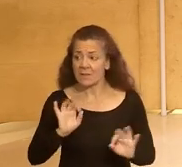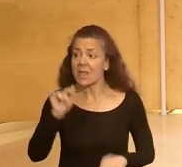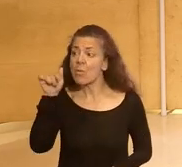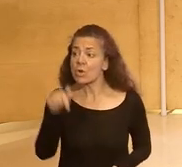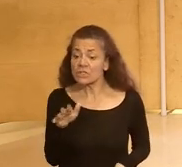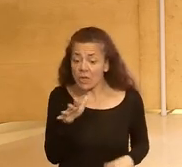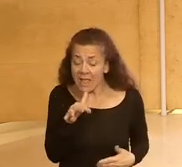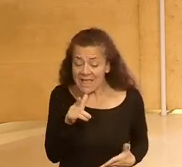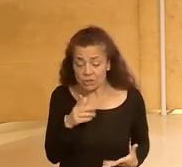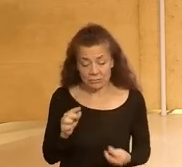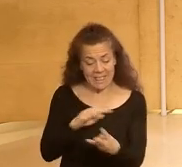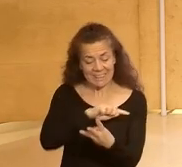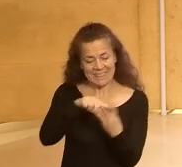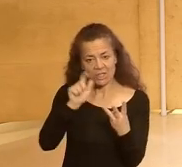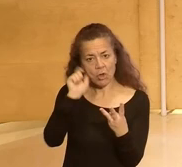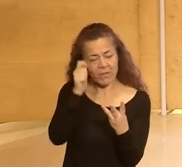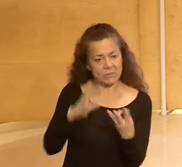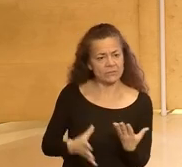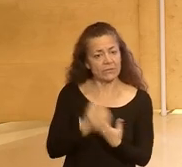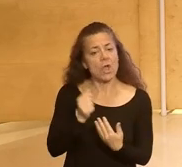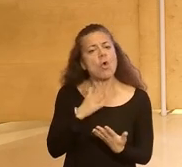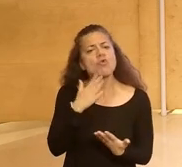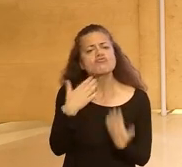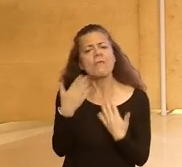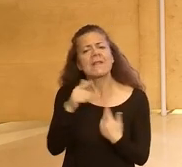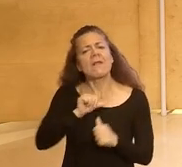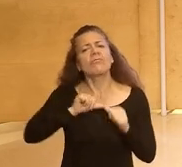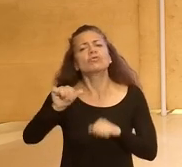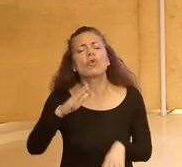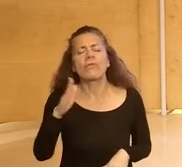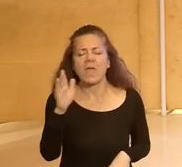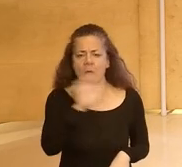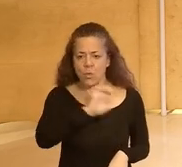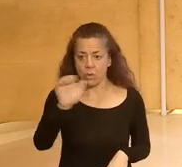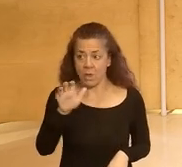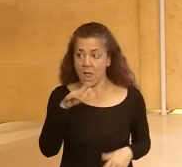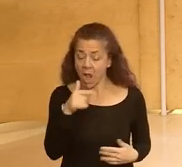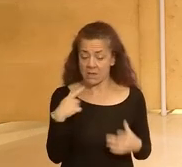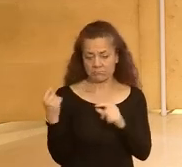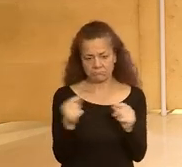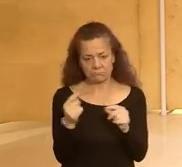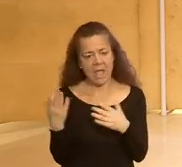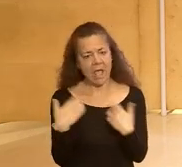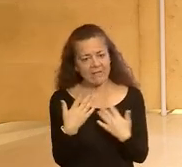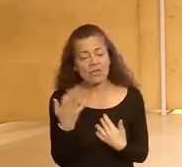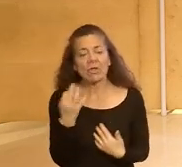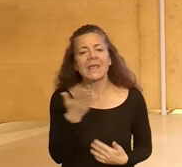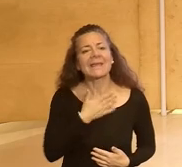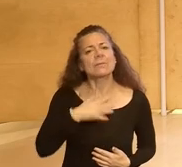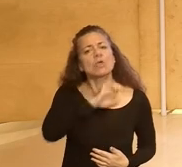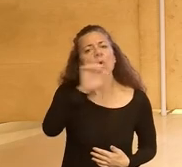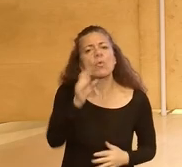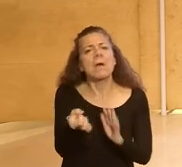esto que aúna esos tres conceptos que es la conferencia sobre el futuro de Europa ahora mismo se está debatiendo sobre qué queremos que sea Europa